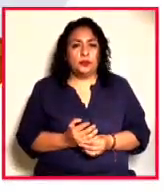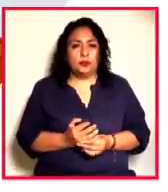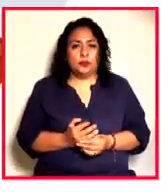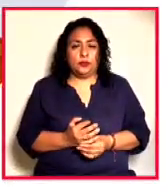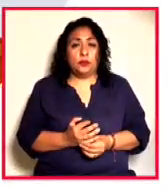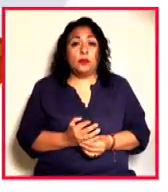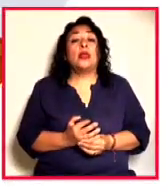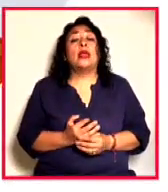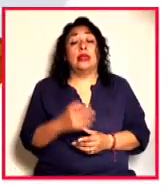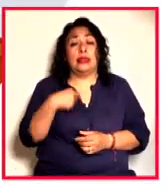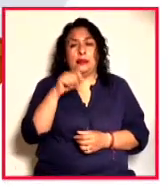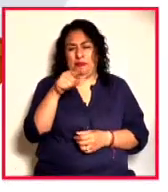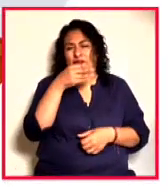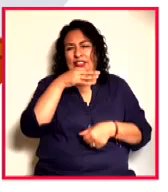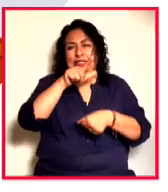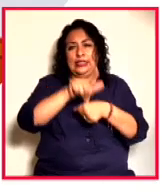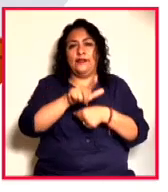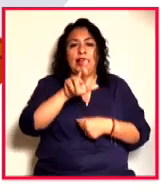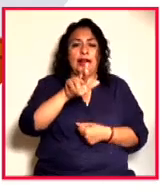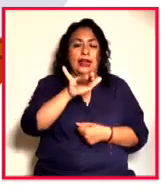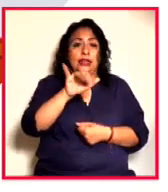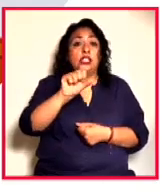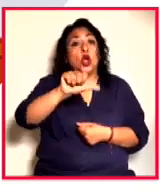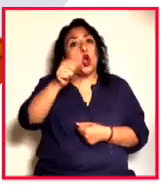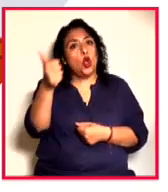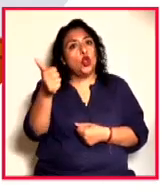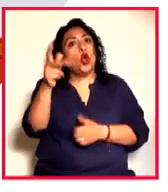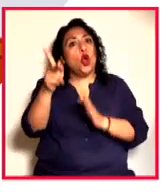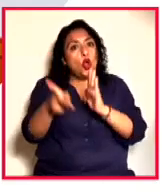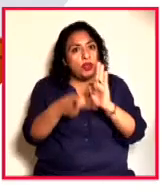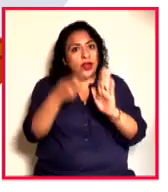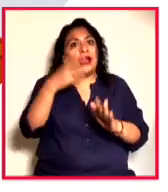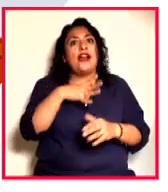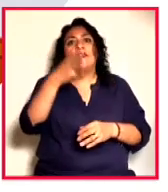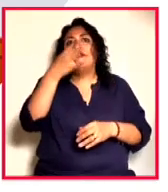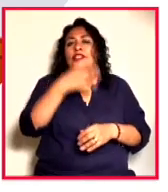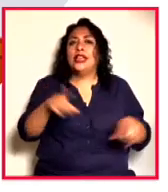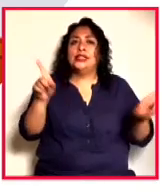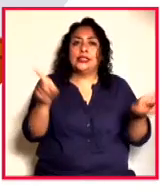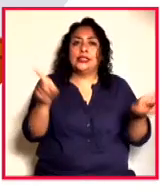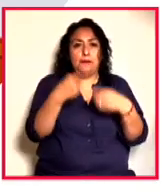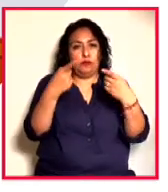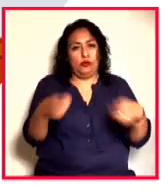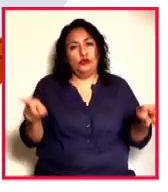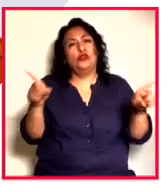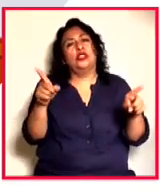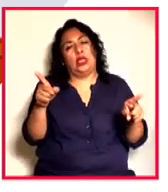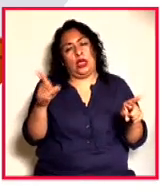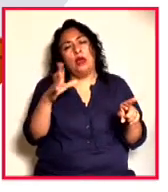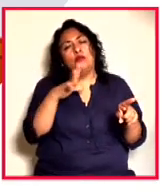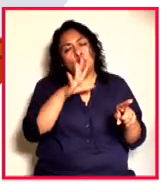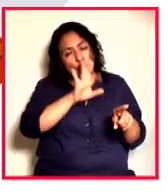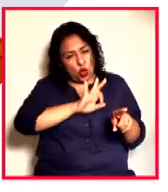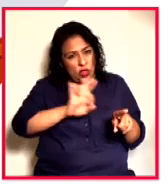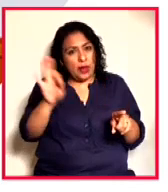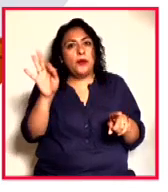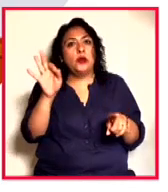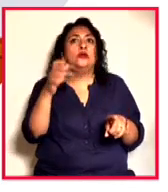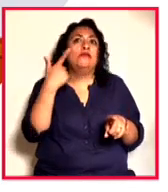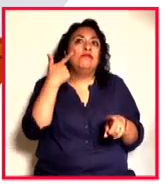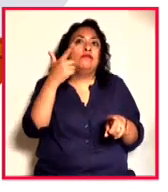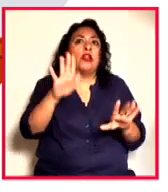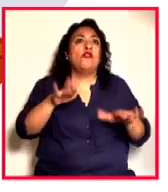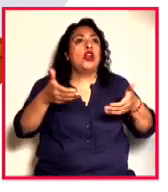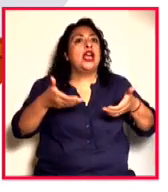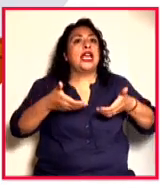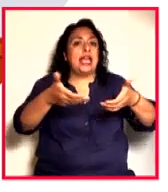Y además de este Festival de Raíces, también lo que está de vuelta es la Fiesta de la Música con un formato que nos va a permitir recorrer las calles de la